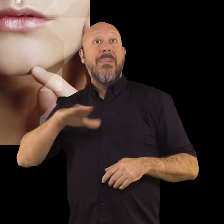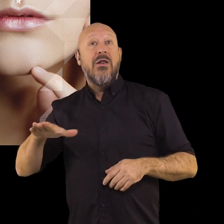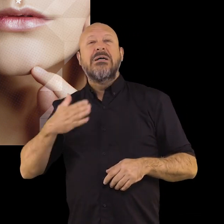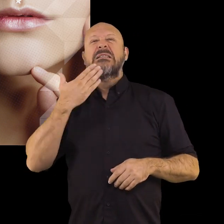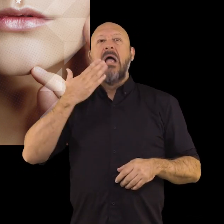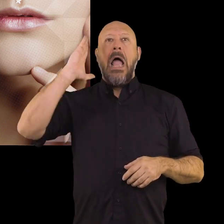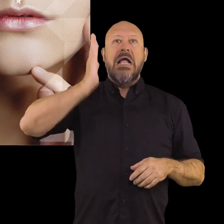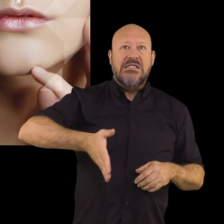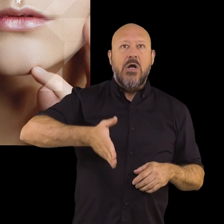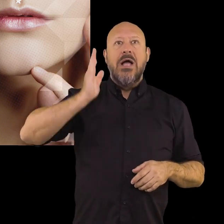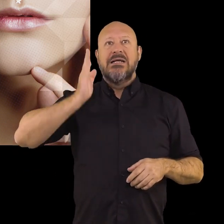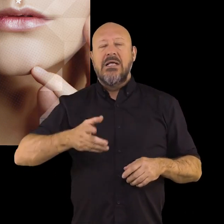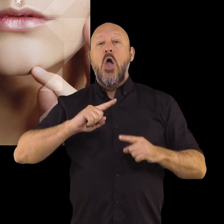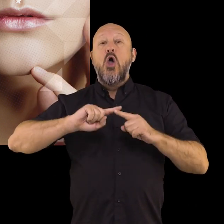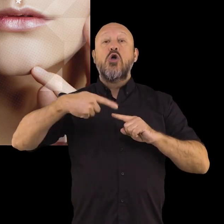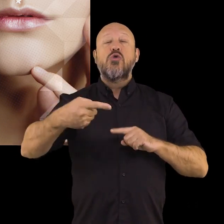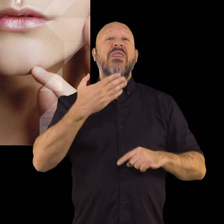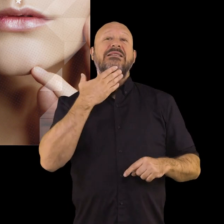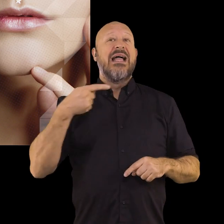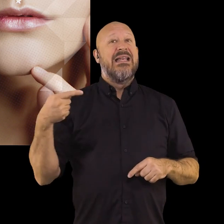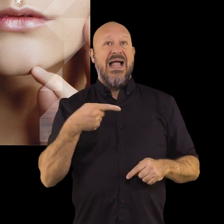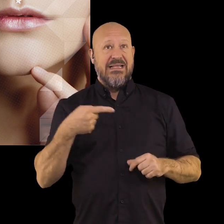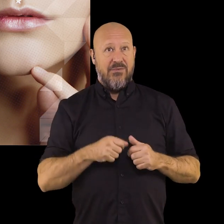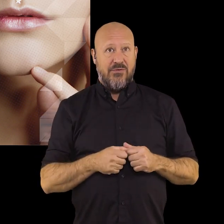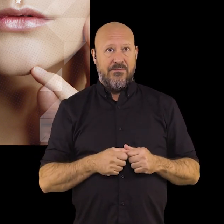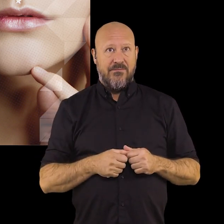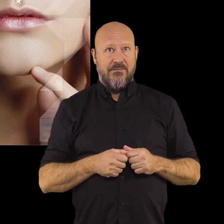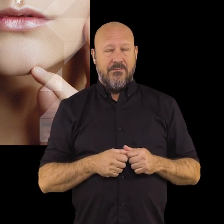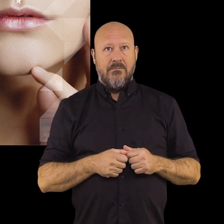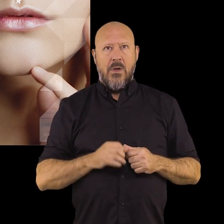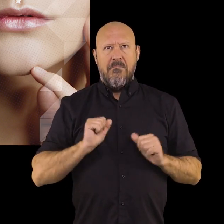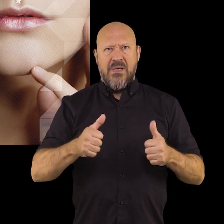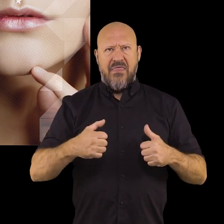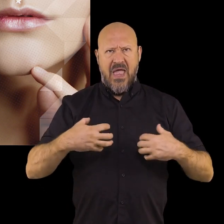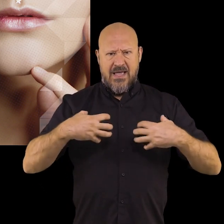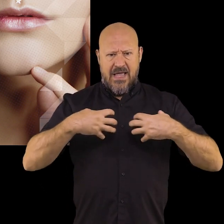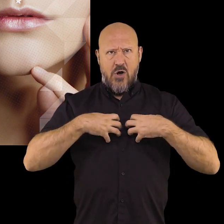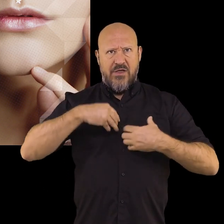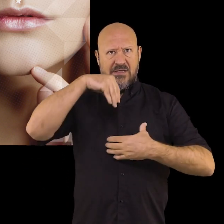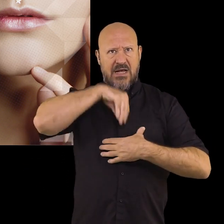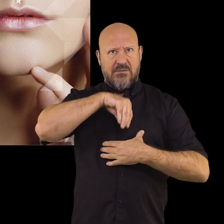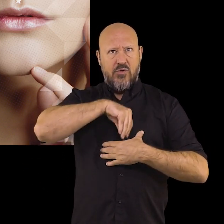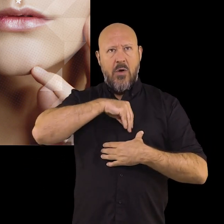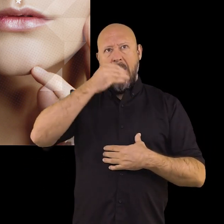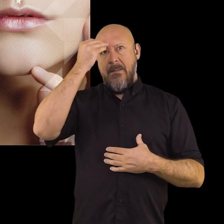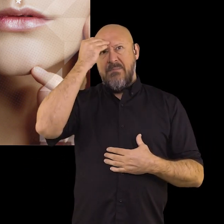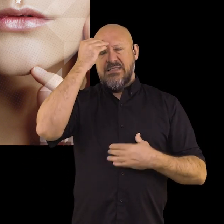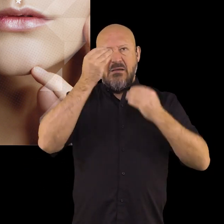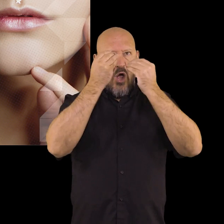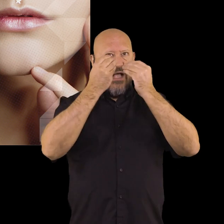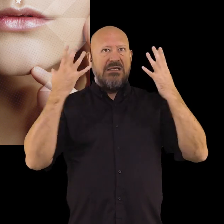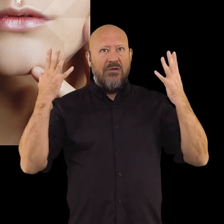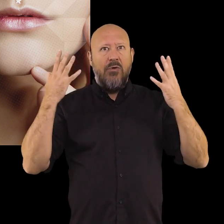malo está basado en castigos, es decir, en consecuencias negativas. Aparece un egocentrismo intenso, un